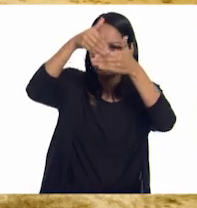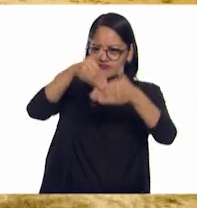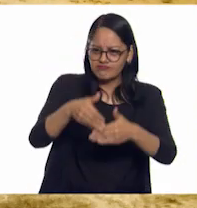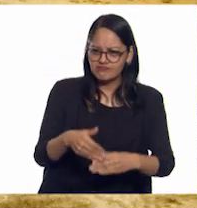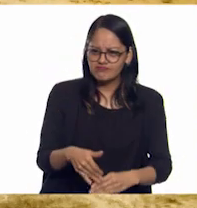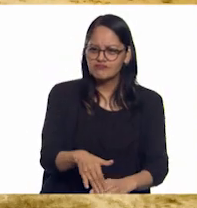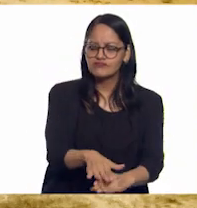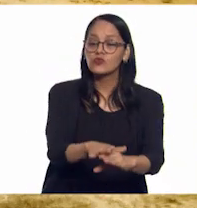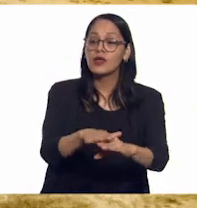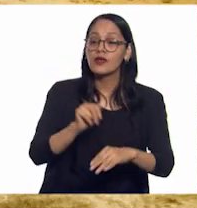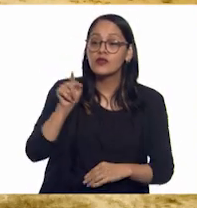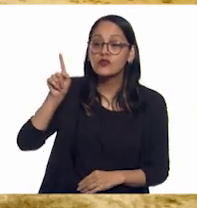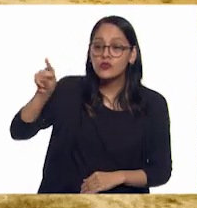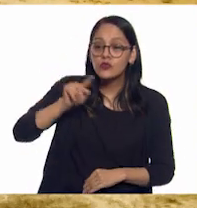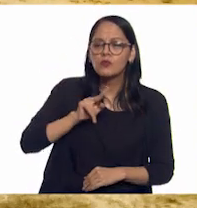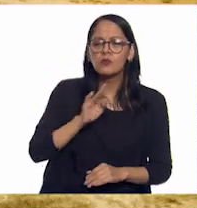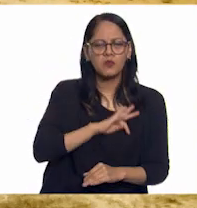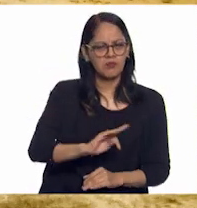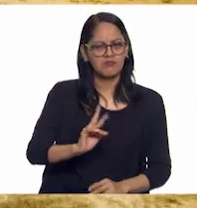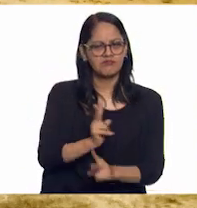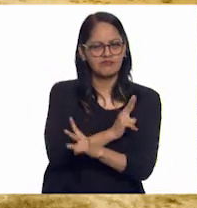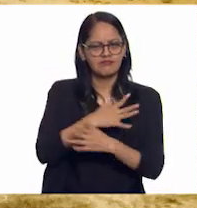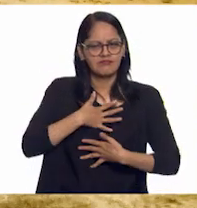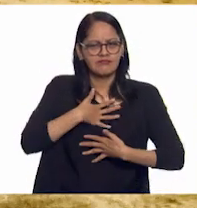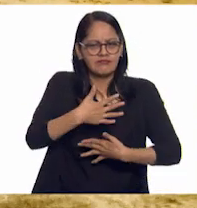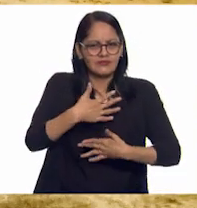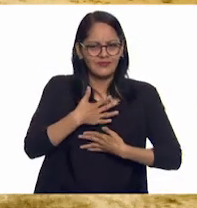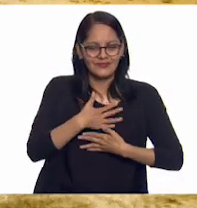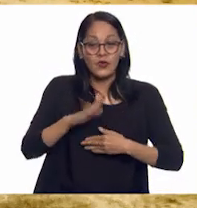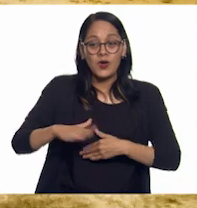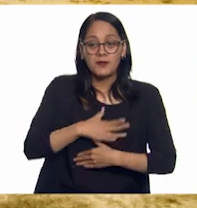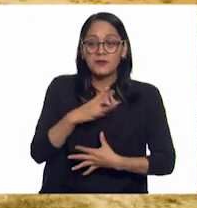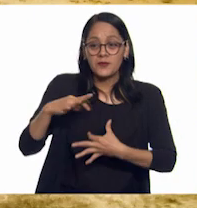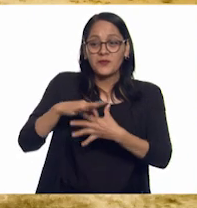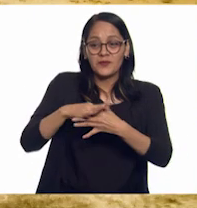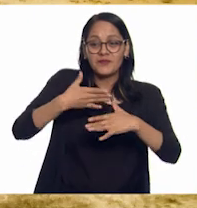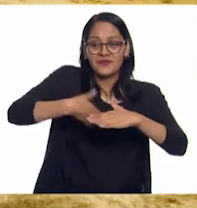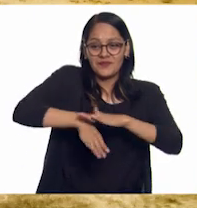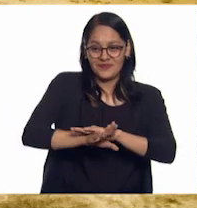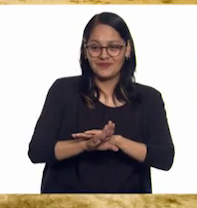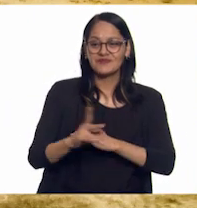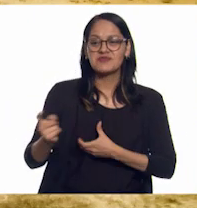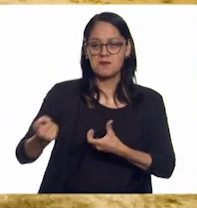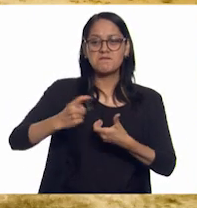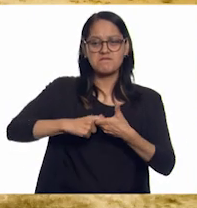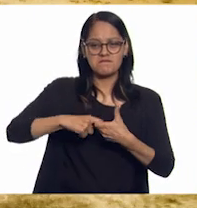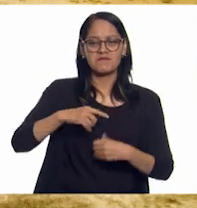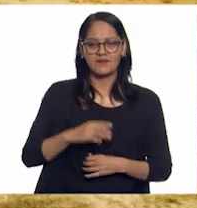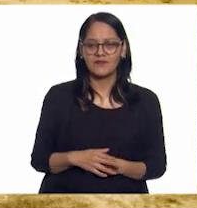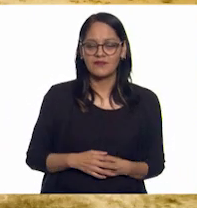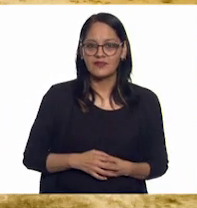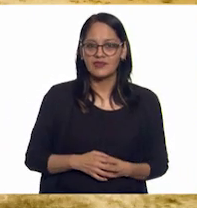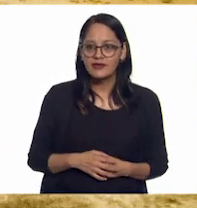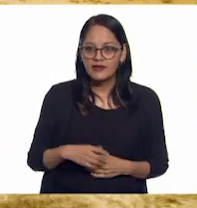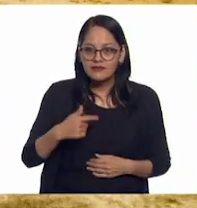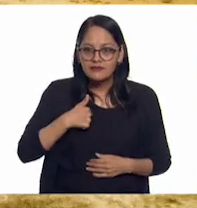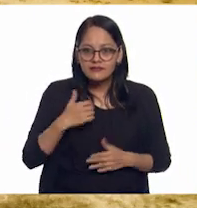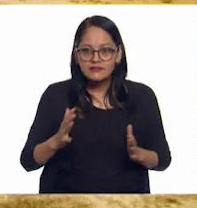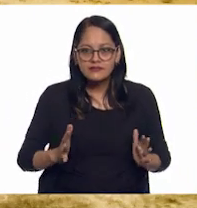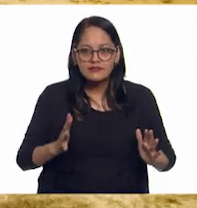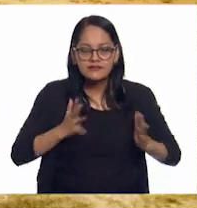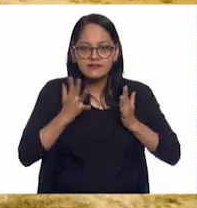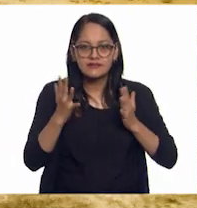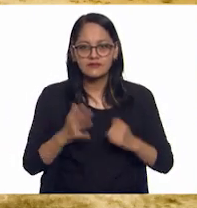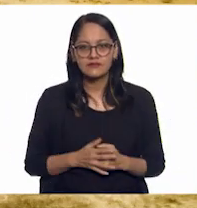¡Tú podrás respirar! ¡Pues ya eres parte de la corte marítima! Urakimataro estaba muy sorprendido.